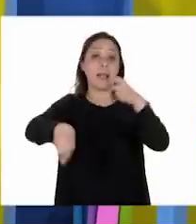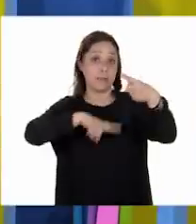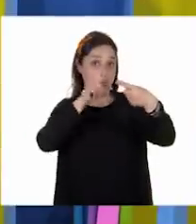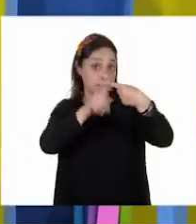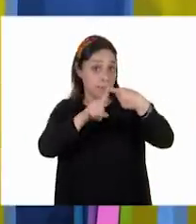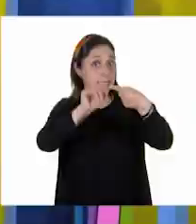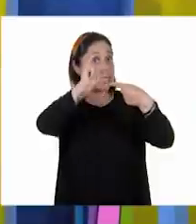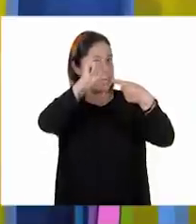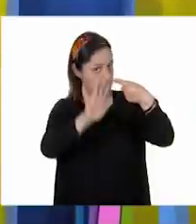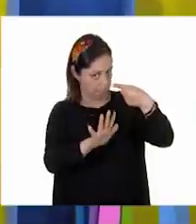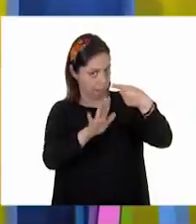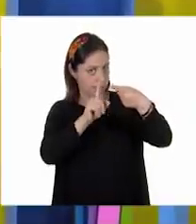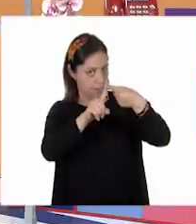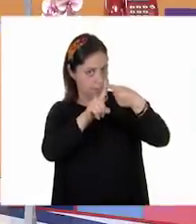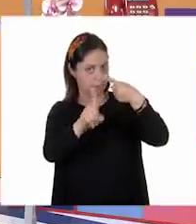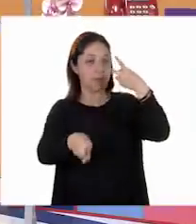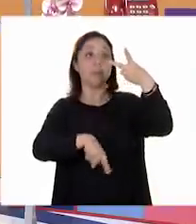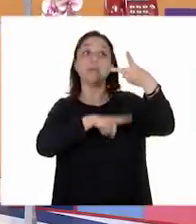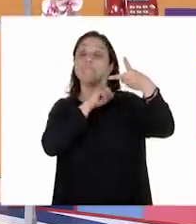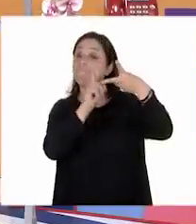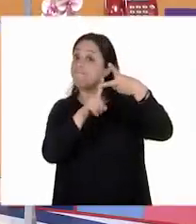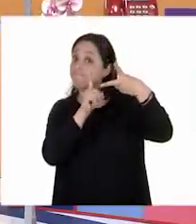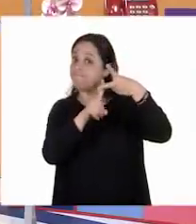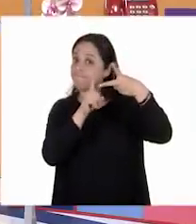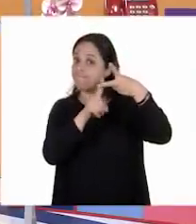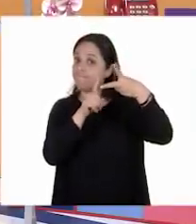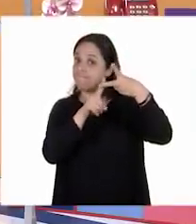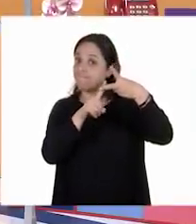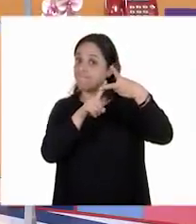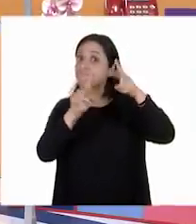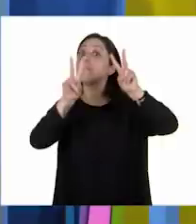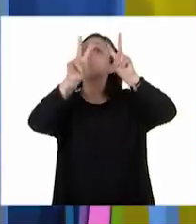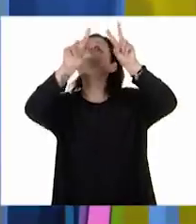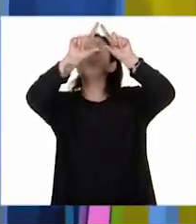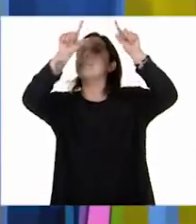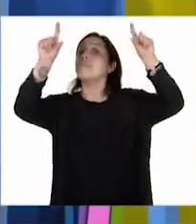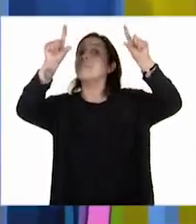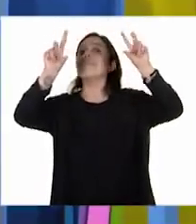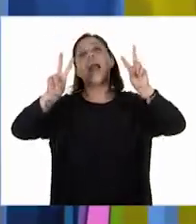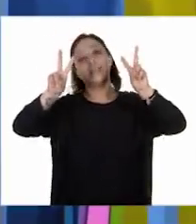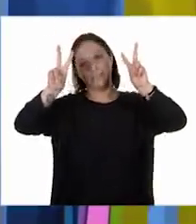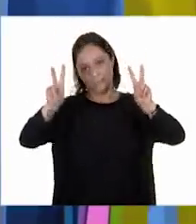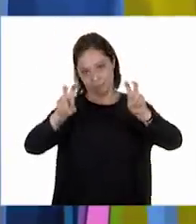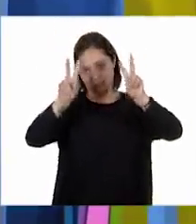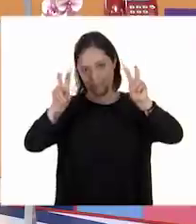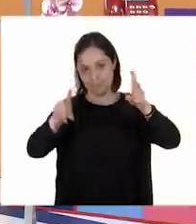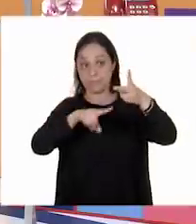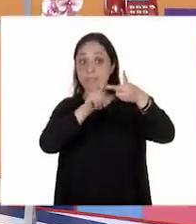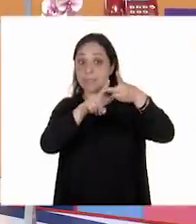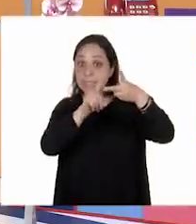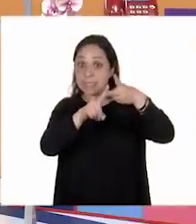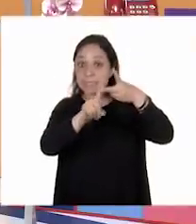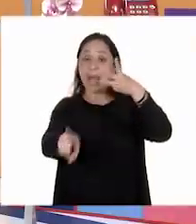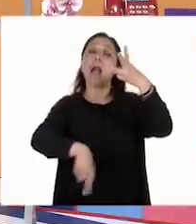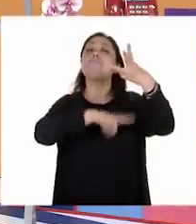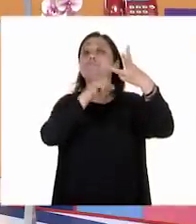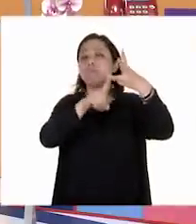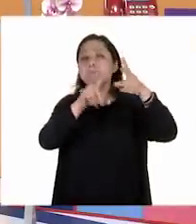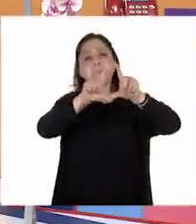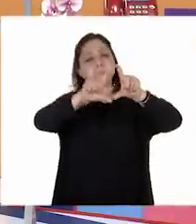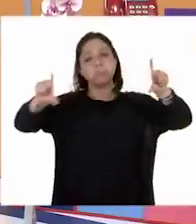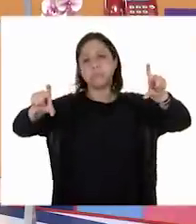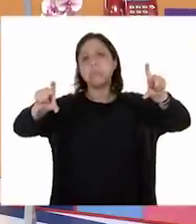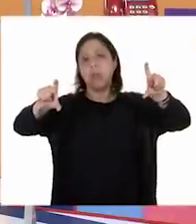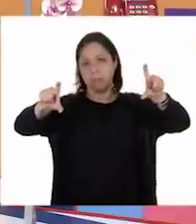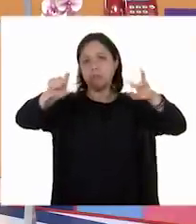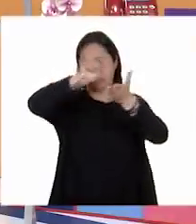Sí. ¿Verdad? Número dos y algo principal que va hasta arriba. El título. El título. Y el contenido, ¿verdad? Ahora,